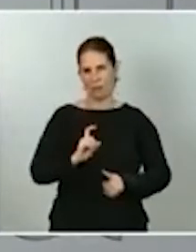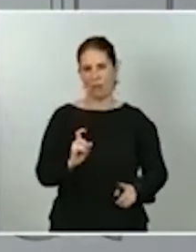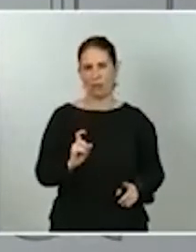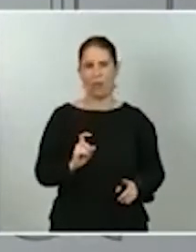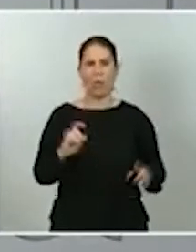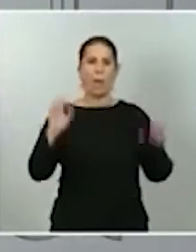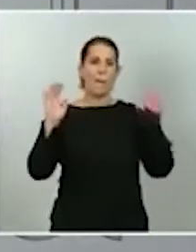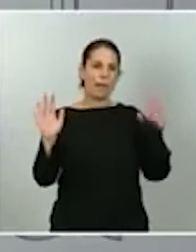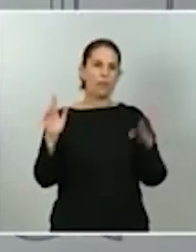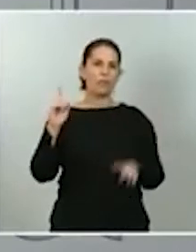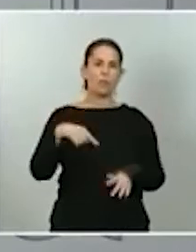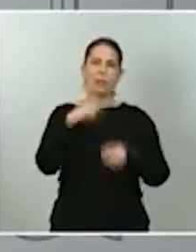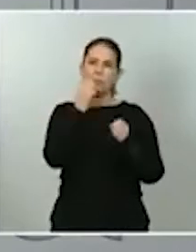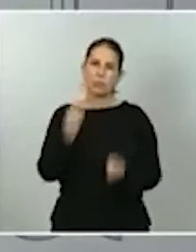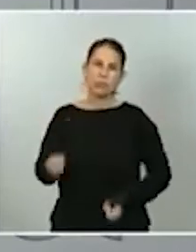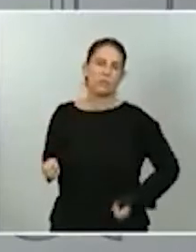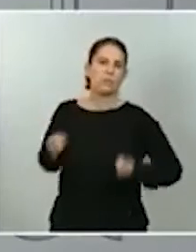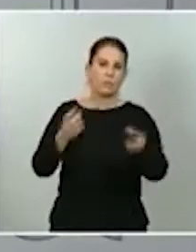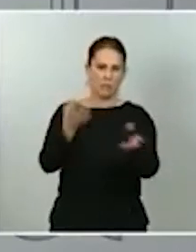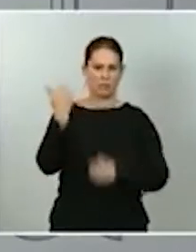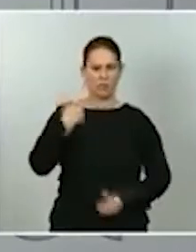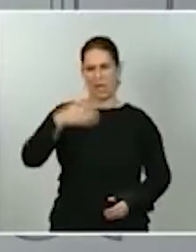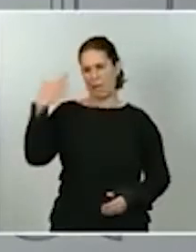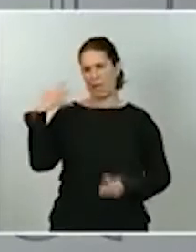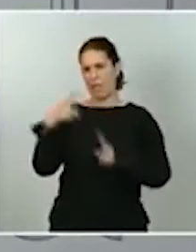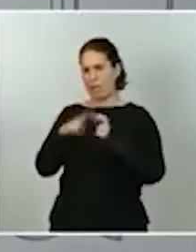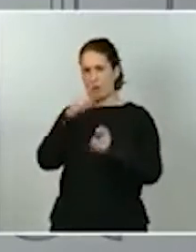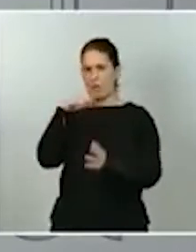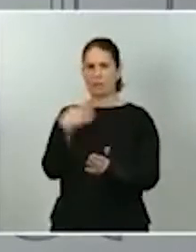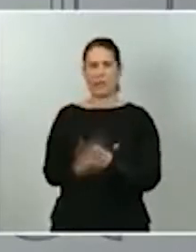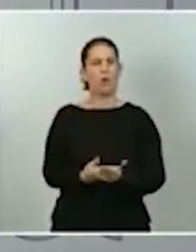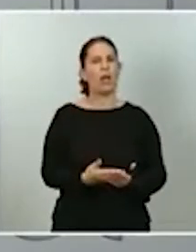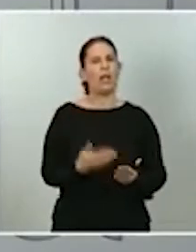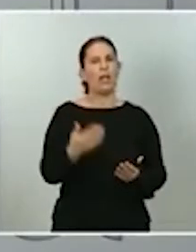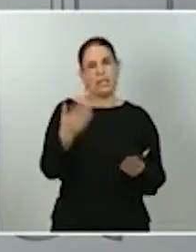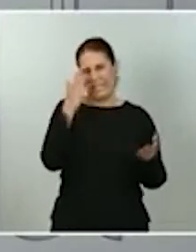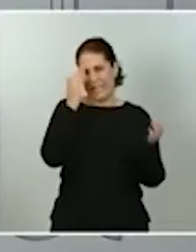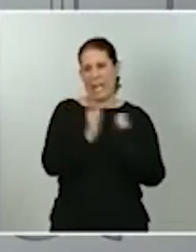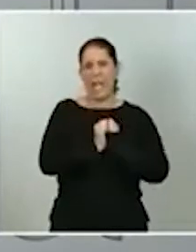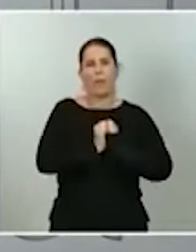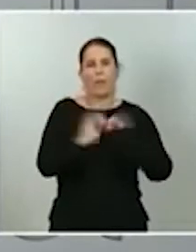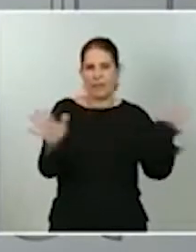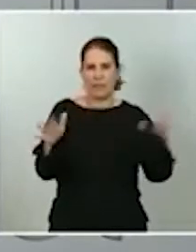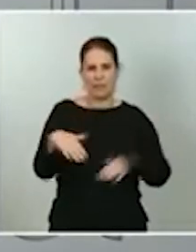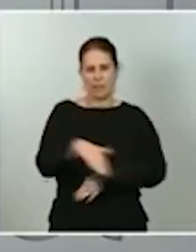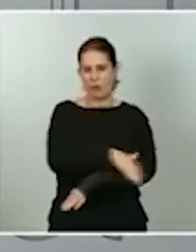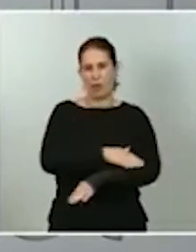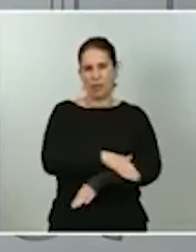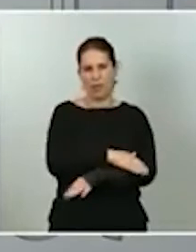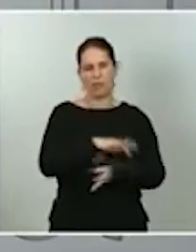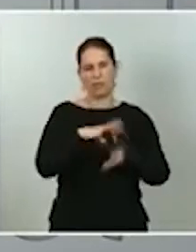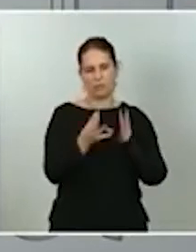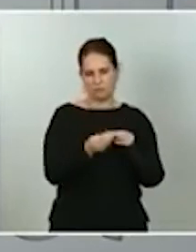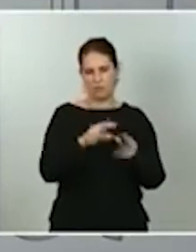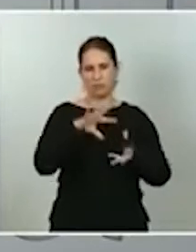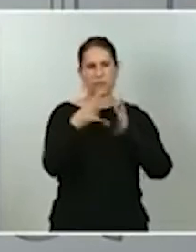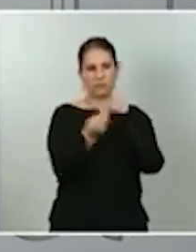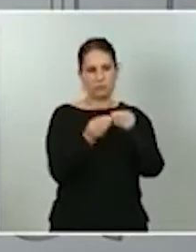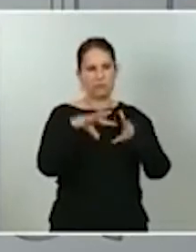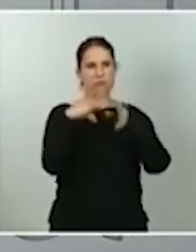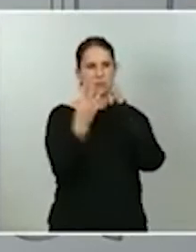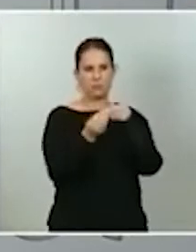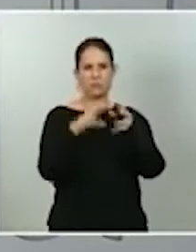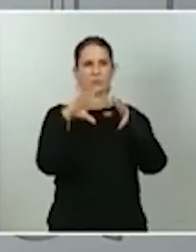también desde el comienzo de esta pandemia que es evidente que este Gobierno va a ir adaptando toda esa hoja de ruta, todo el acuerdo programático